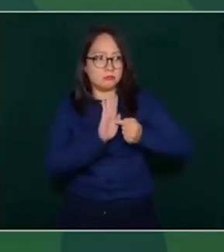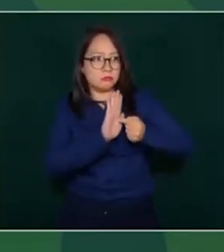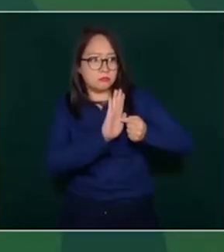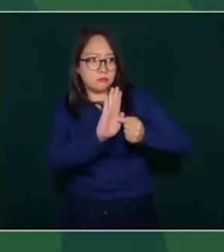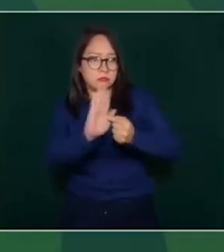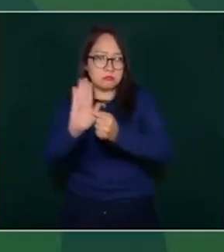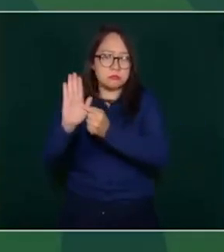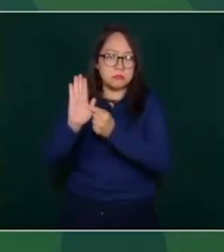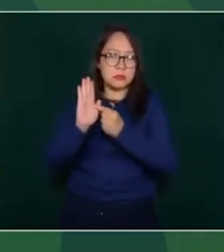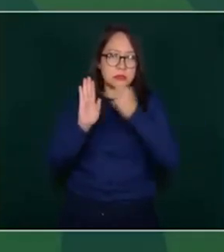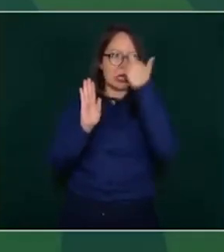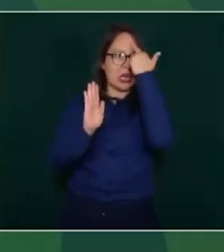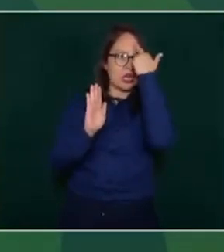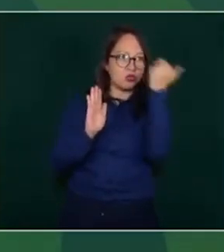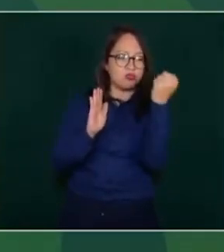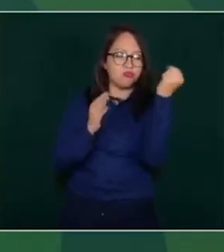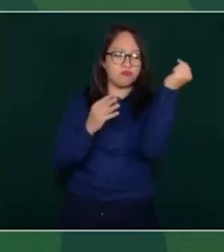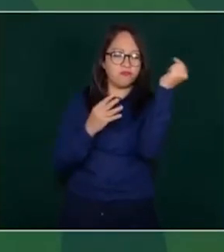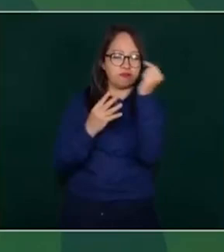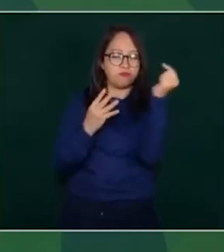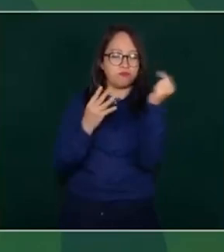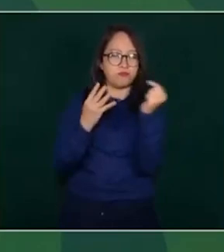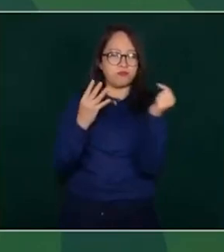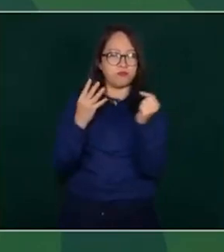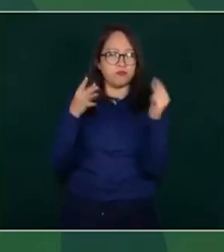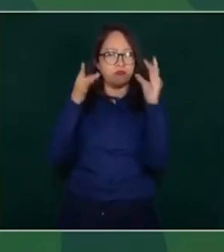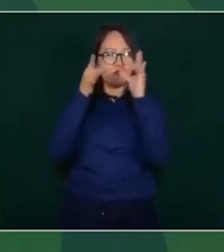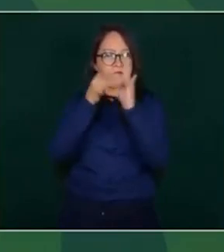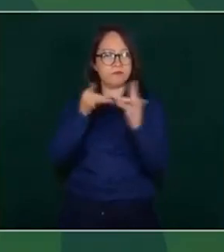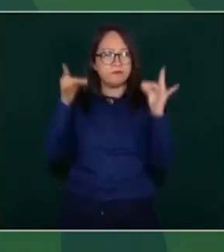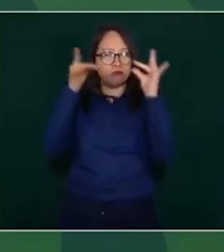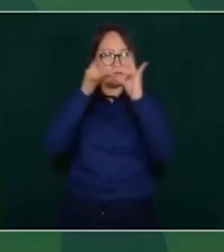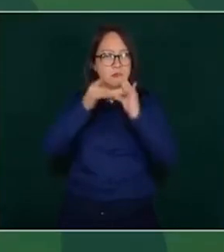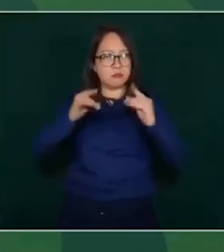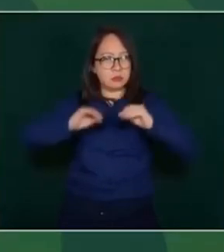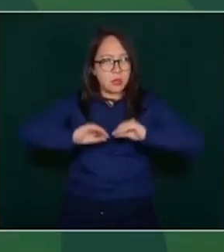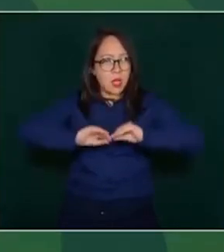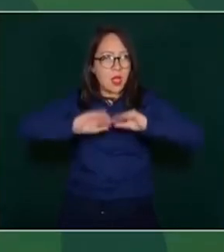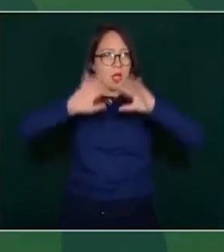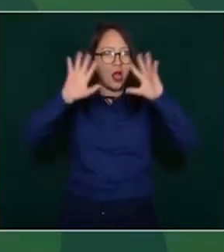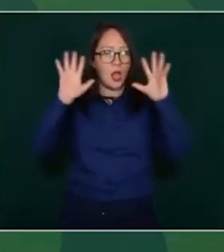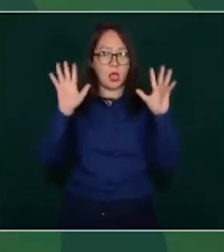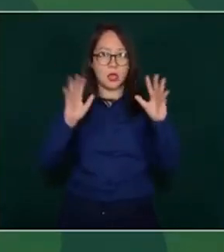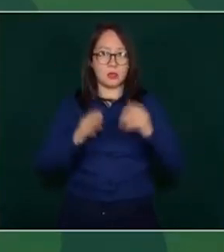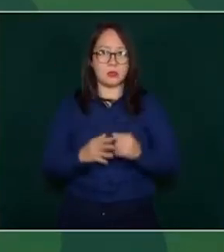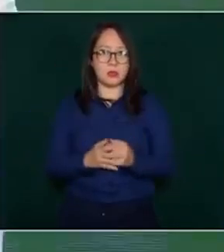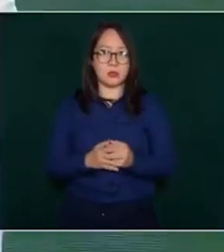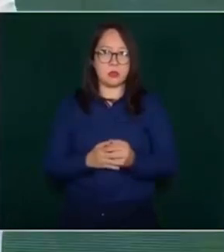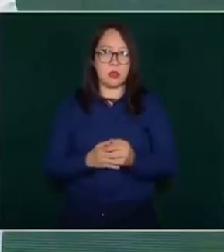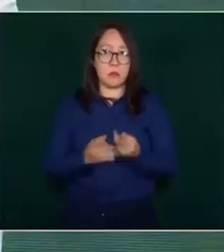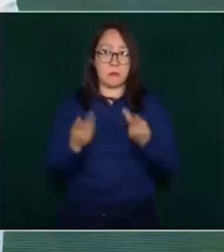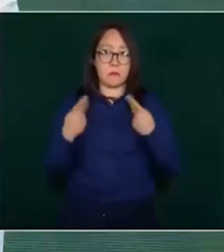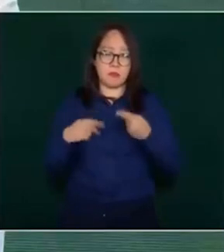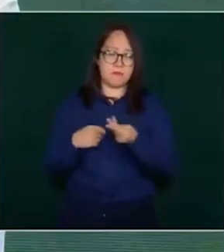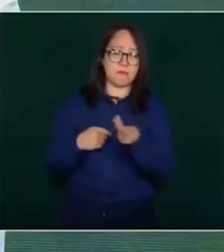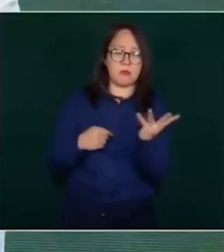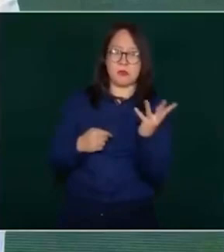con los argumentos, que no haya duda, incertidumbre